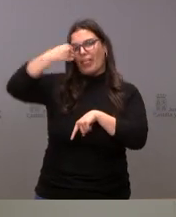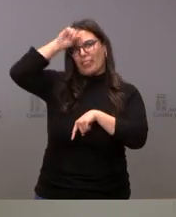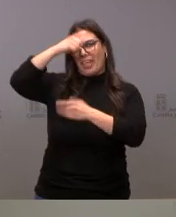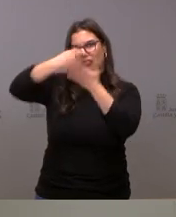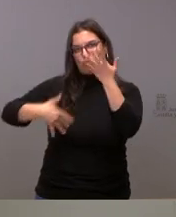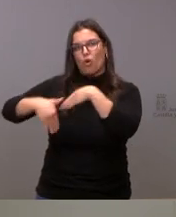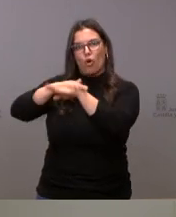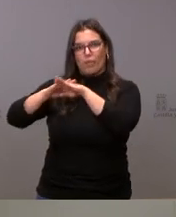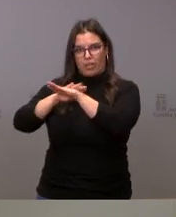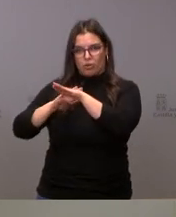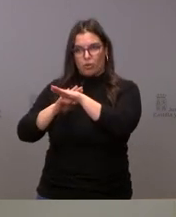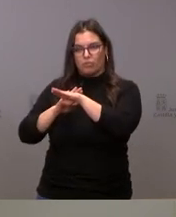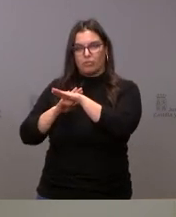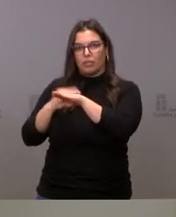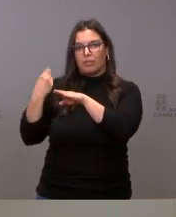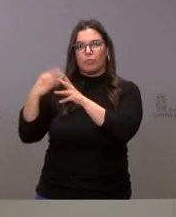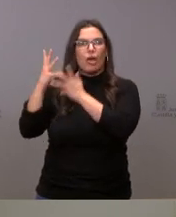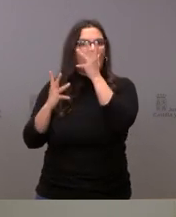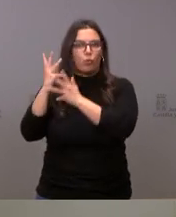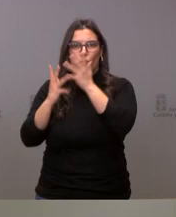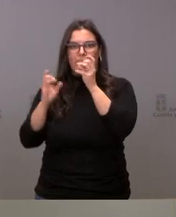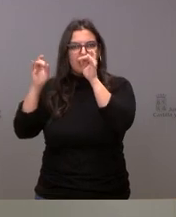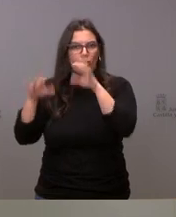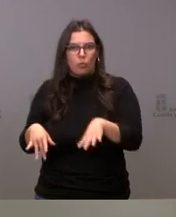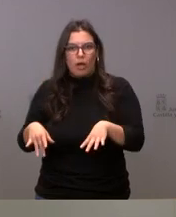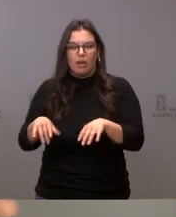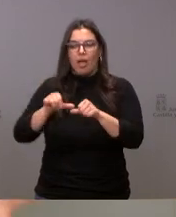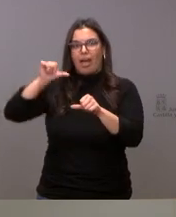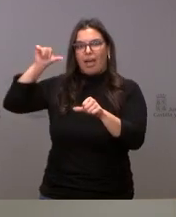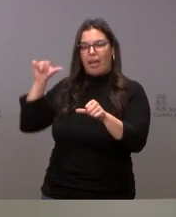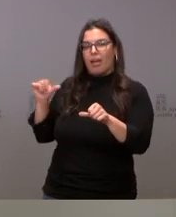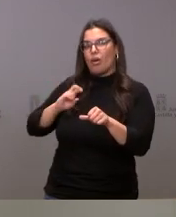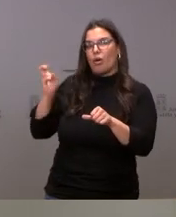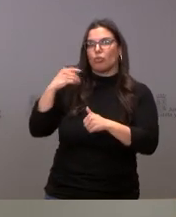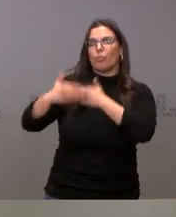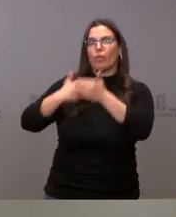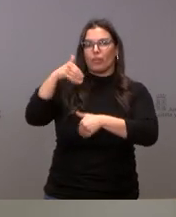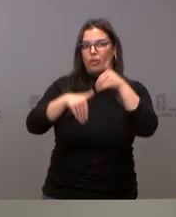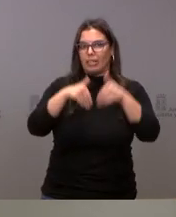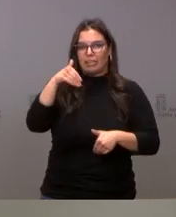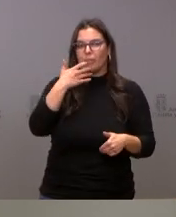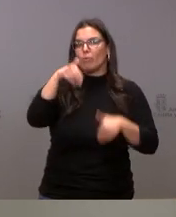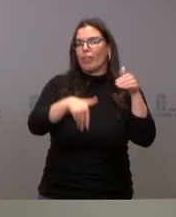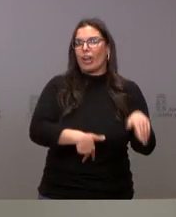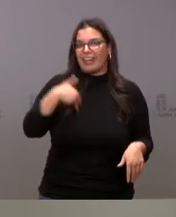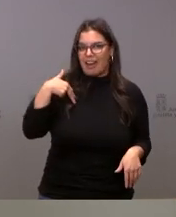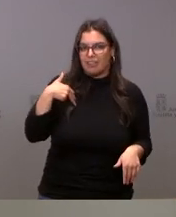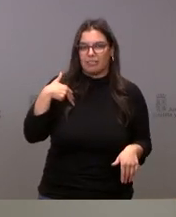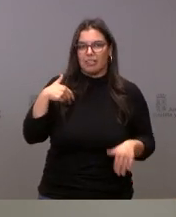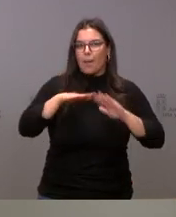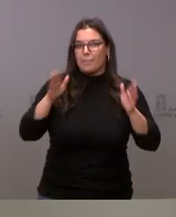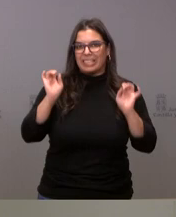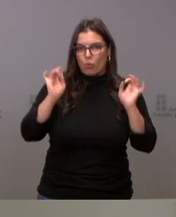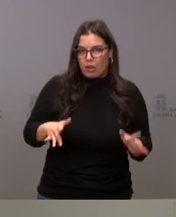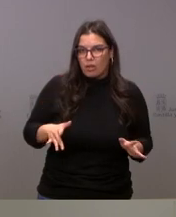Gobierno, y que son exactamente las mismas mesas que existían en otros procesos electorales como elecciones generales y que,